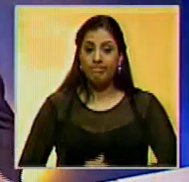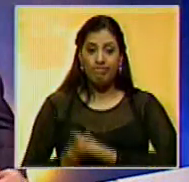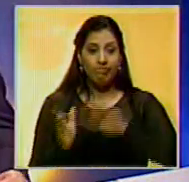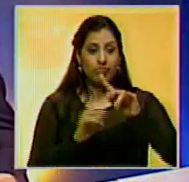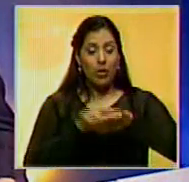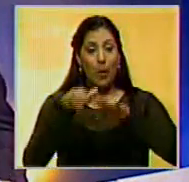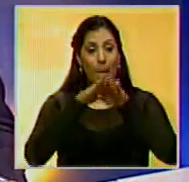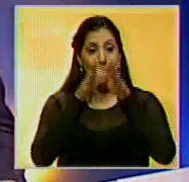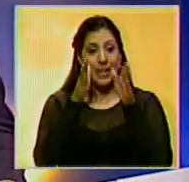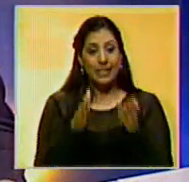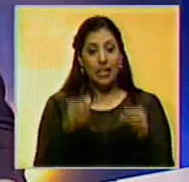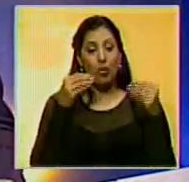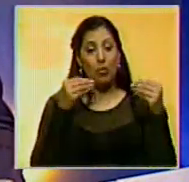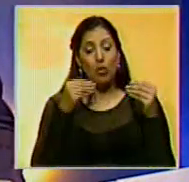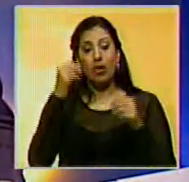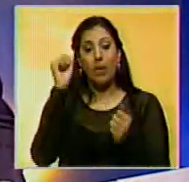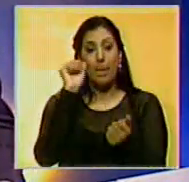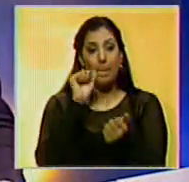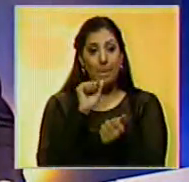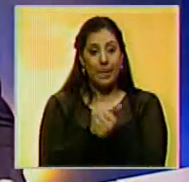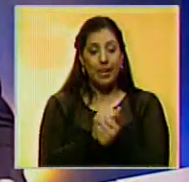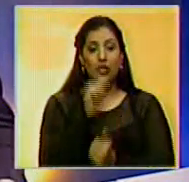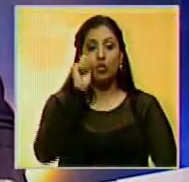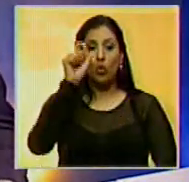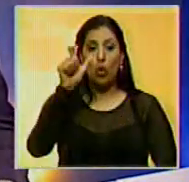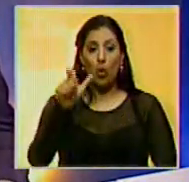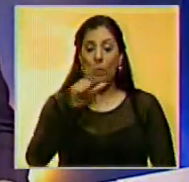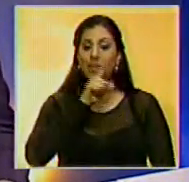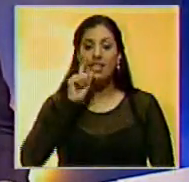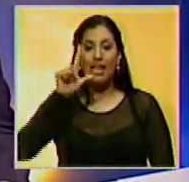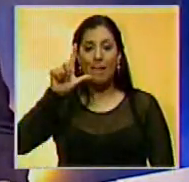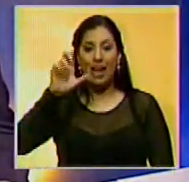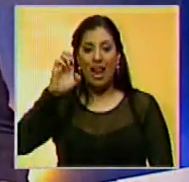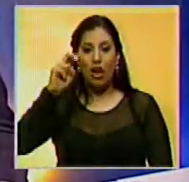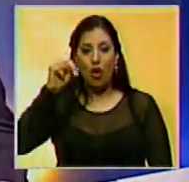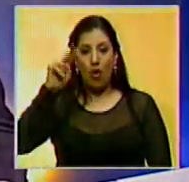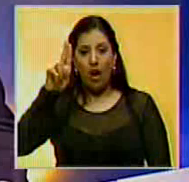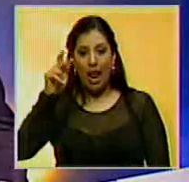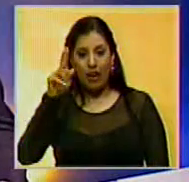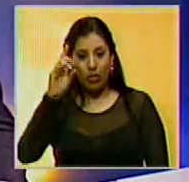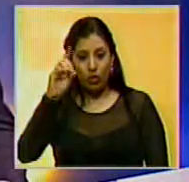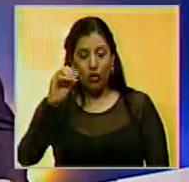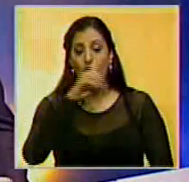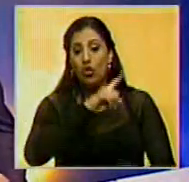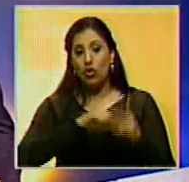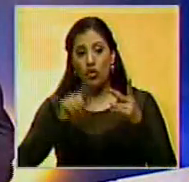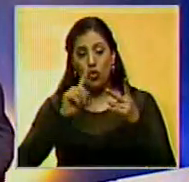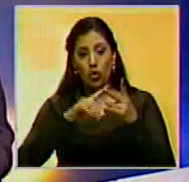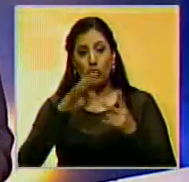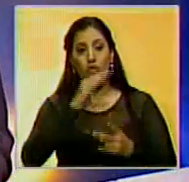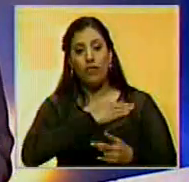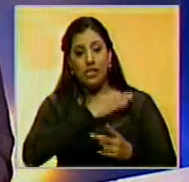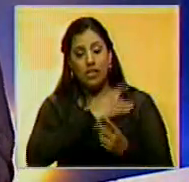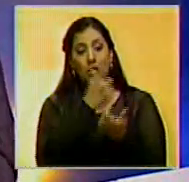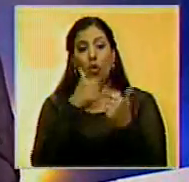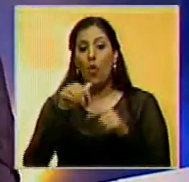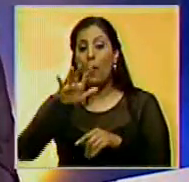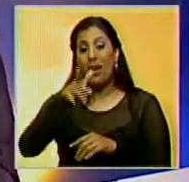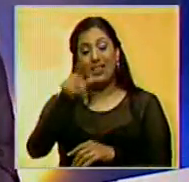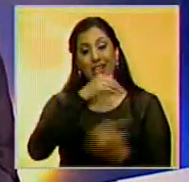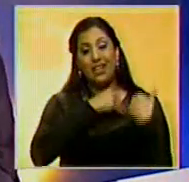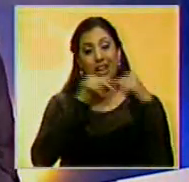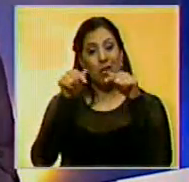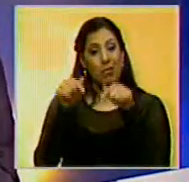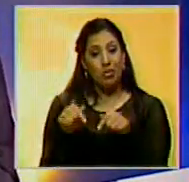El Ministerio Público logró la privativa de libertad para Leonardo Antonio Pantoja Gallardo y Francisco Alejandro Volcan Espinosa por ser